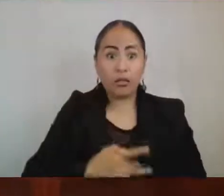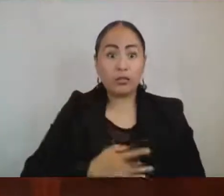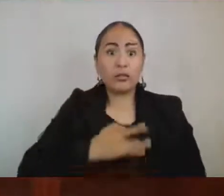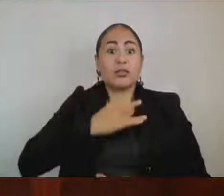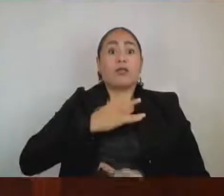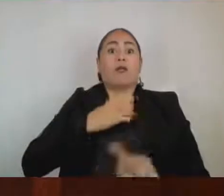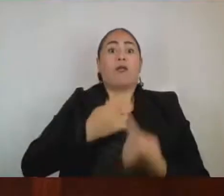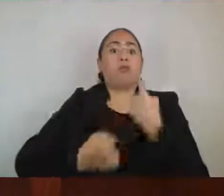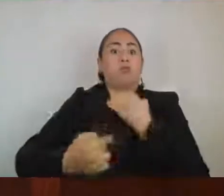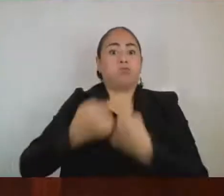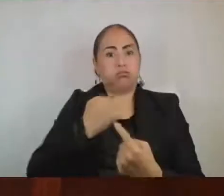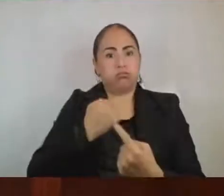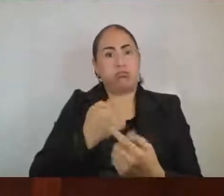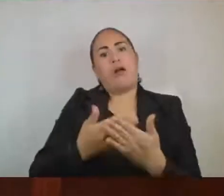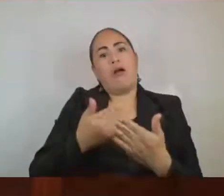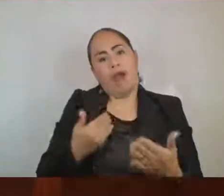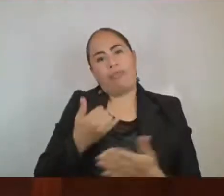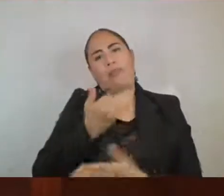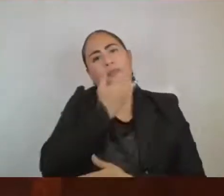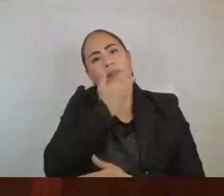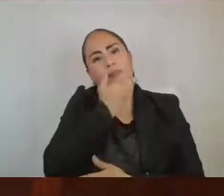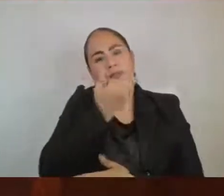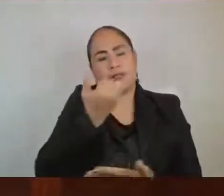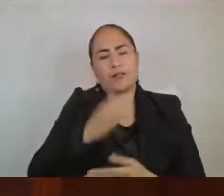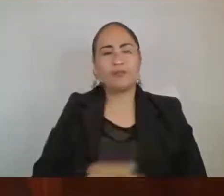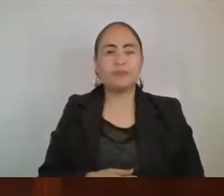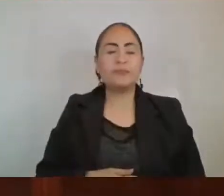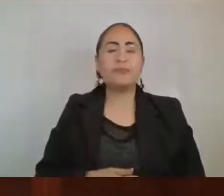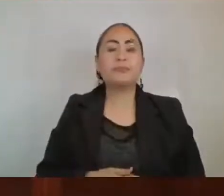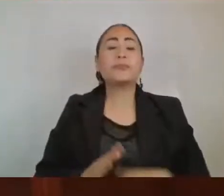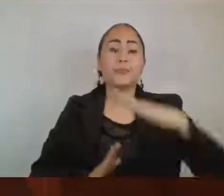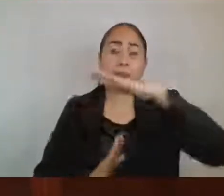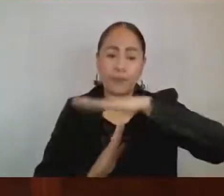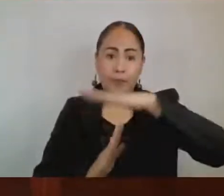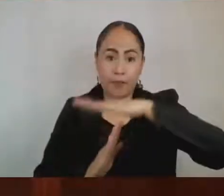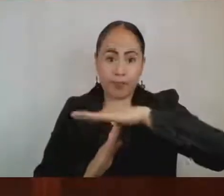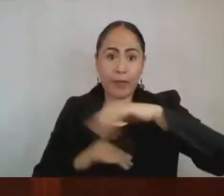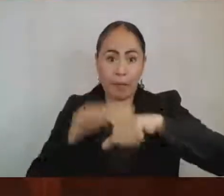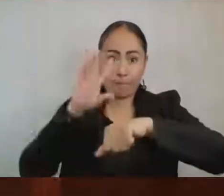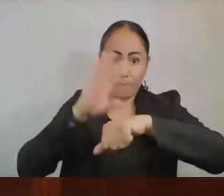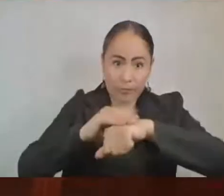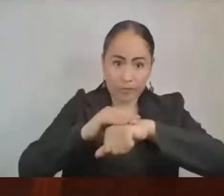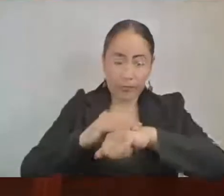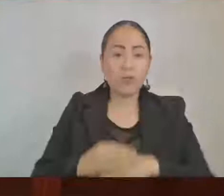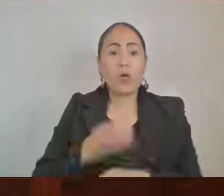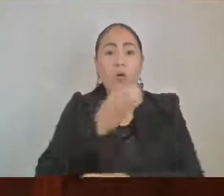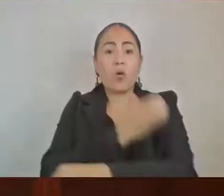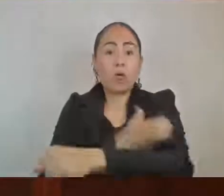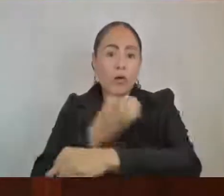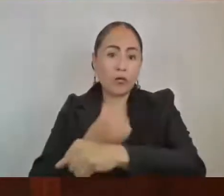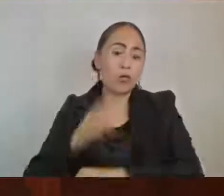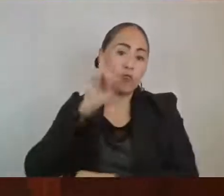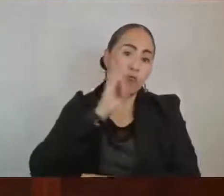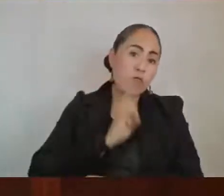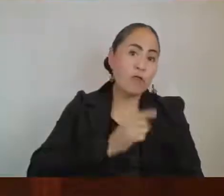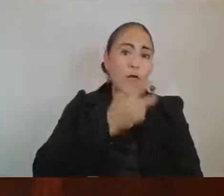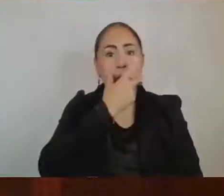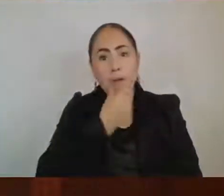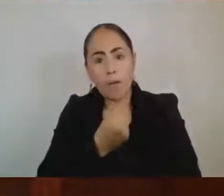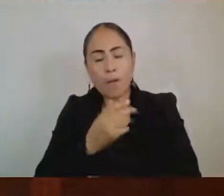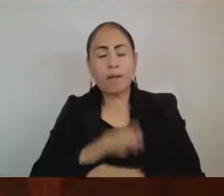Muchas gracias. Con la permiso de la mesa, compañeras, compañeros diputados, ciudadanos mexiquenses,